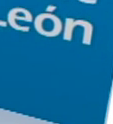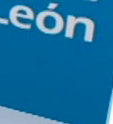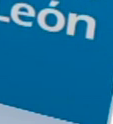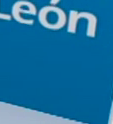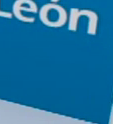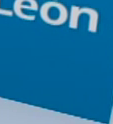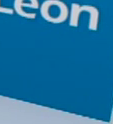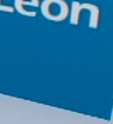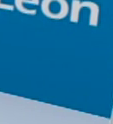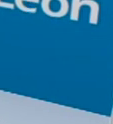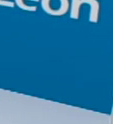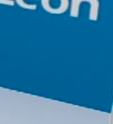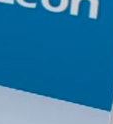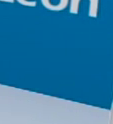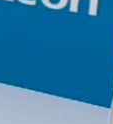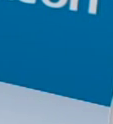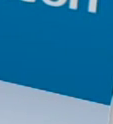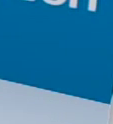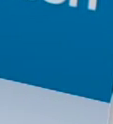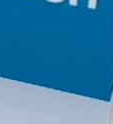¡Gracias! ¡Gracias! ¡Gracias! ¡Gracias!